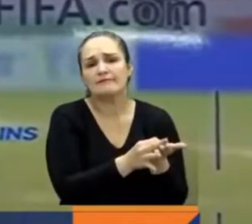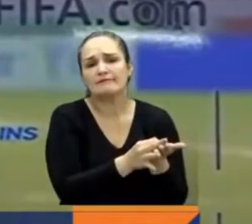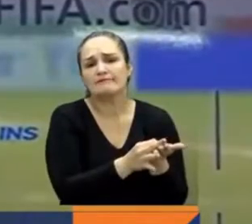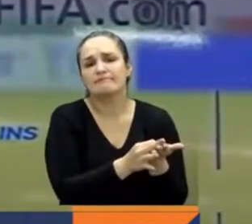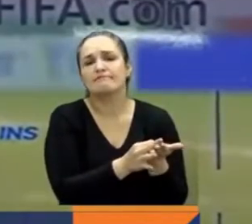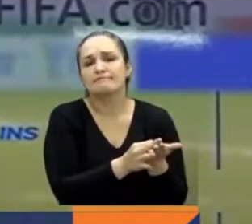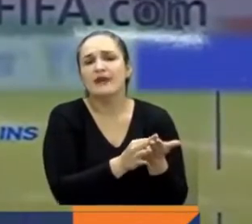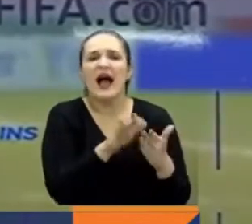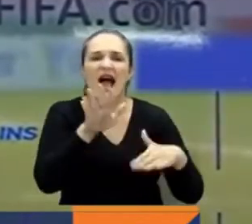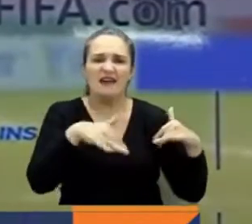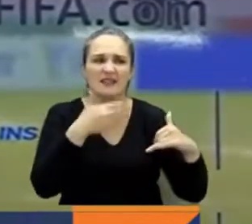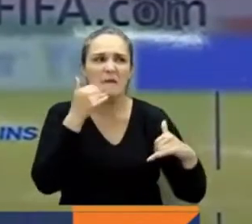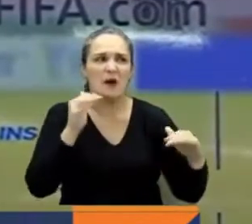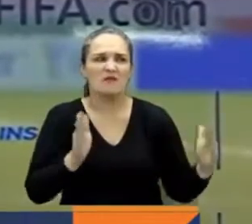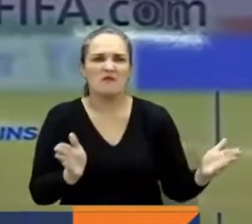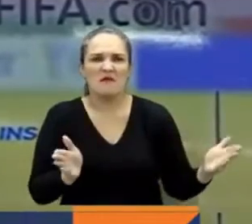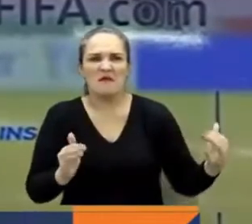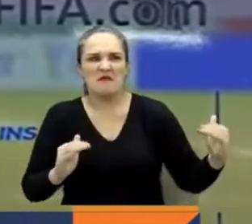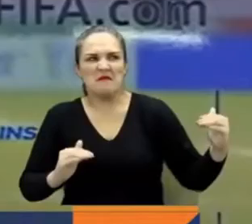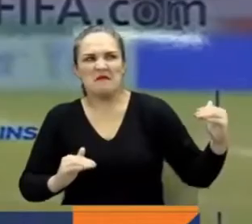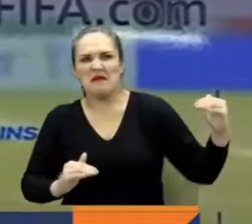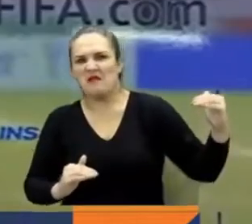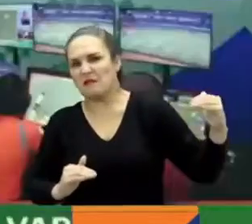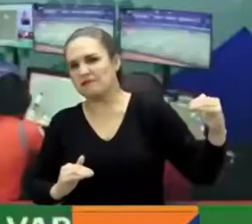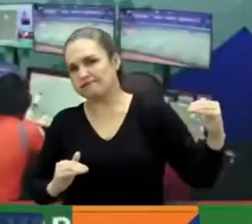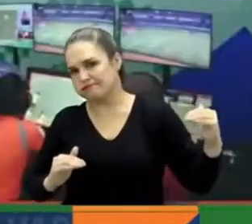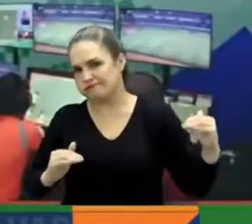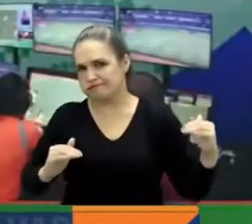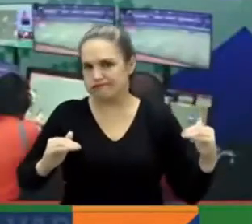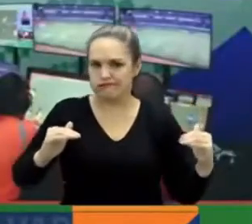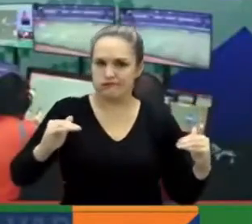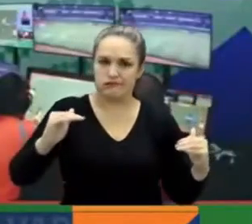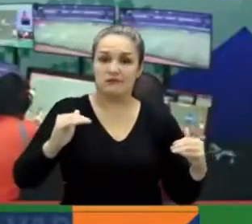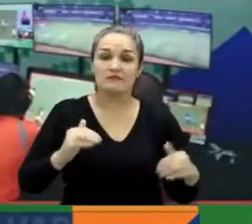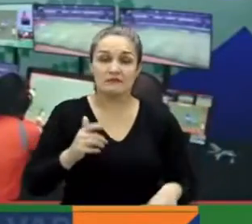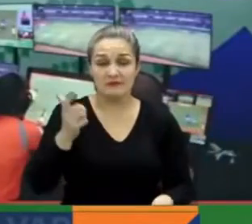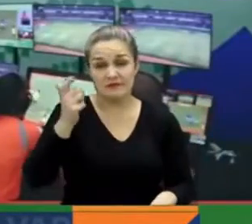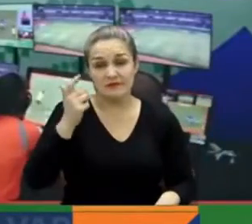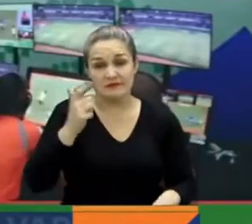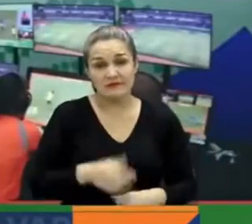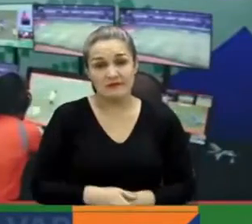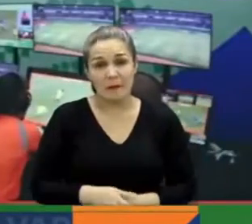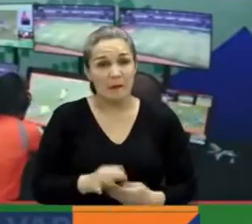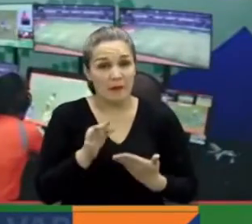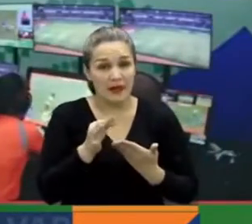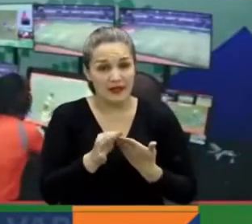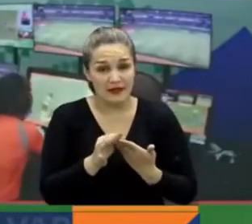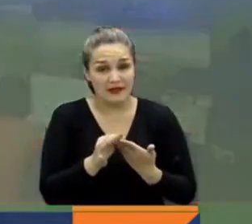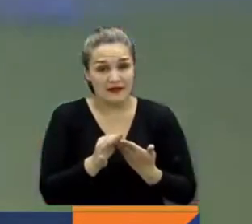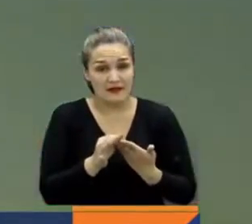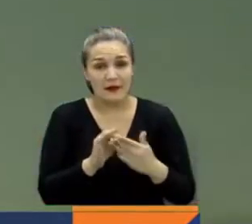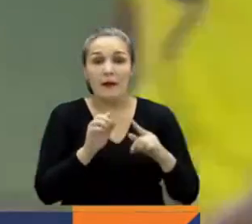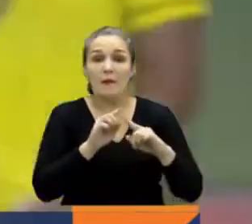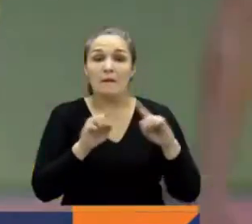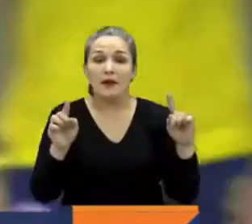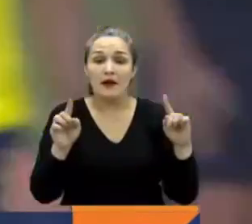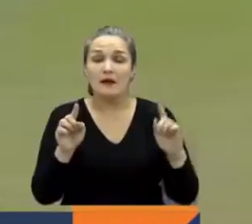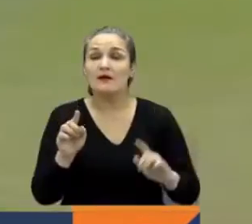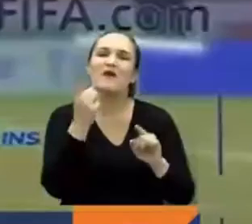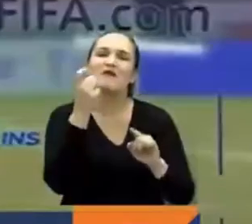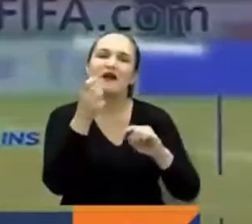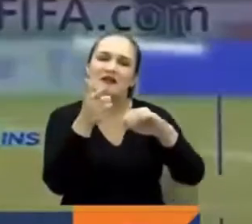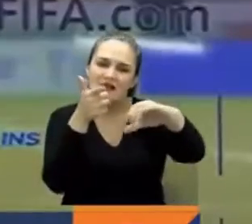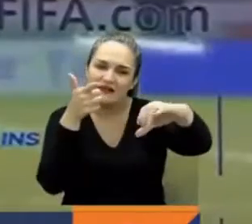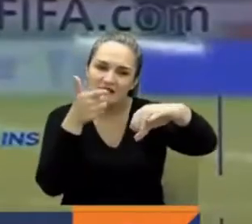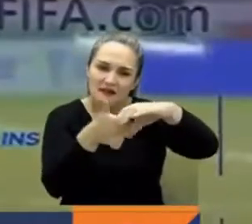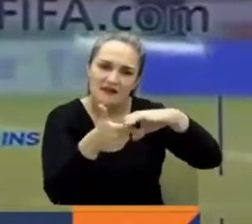momento fueron superiores, pero los supimos contrarrestar. Es cierto, fue tan solo por un penal, pero la gran figura del campeonato fue ella